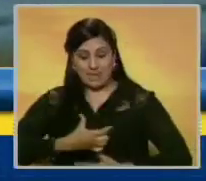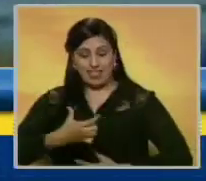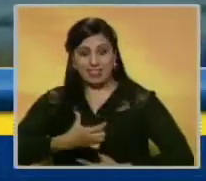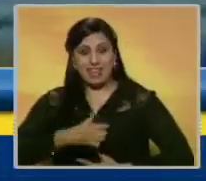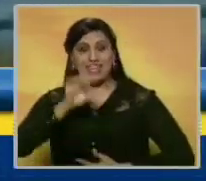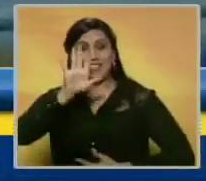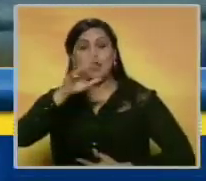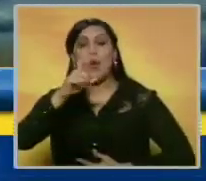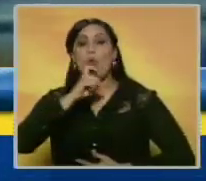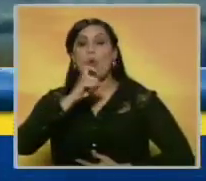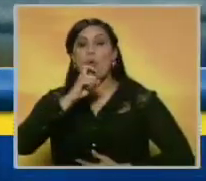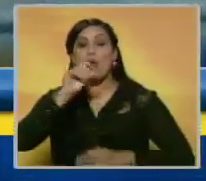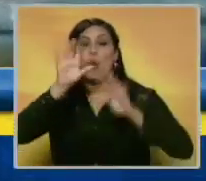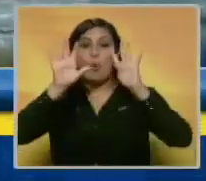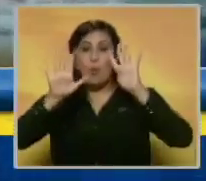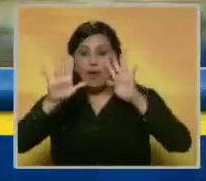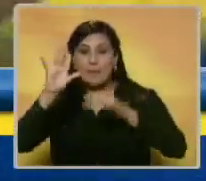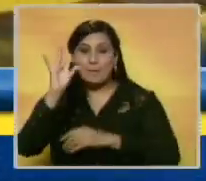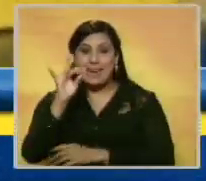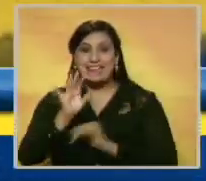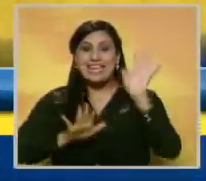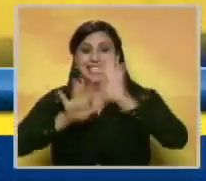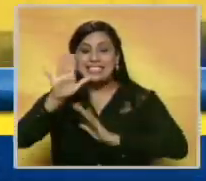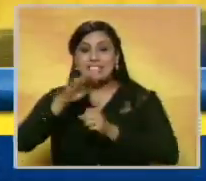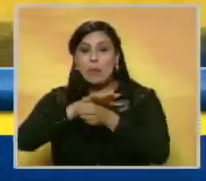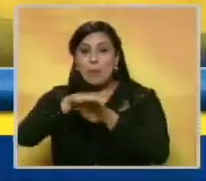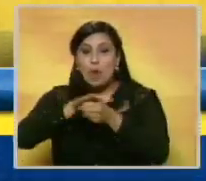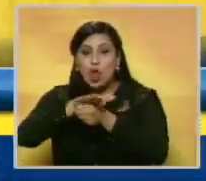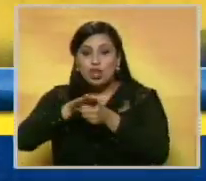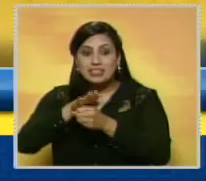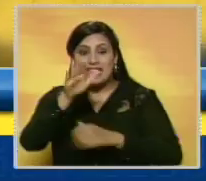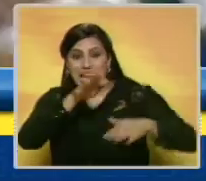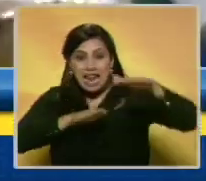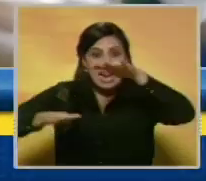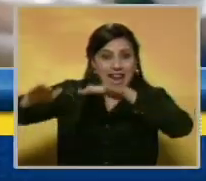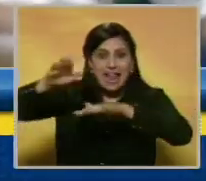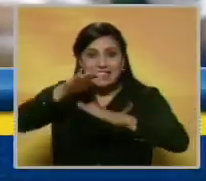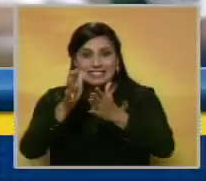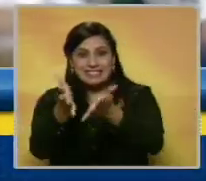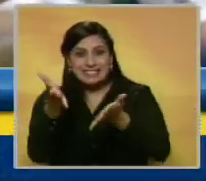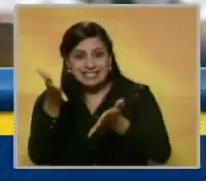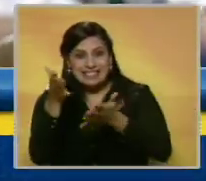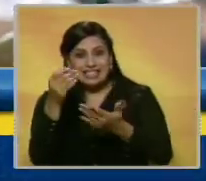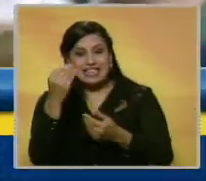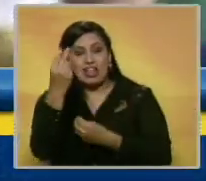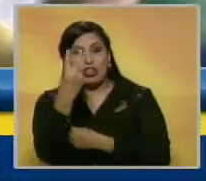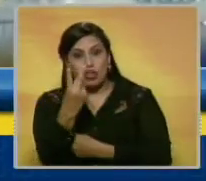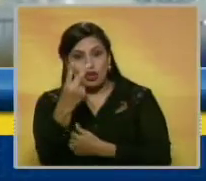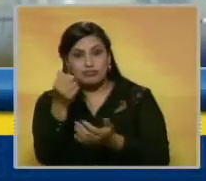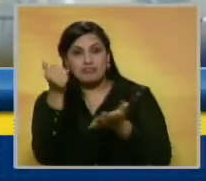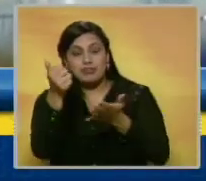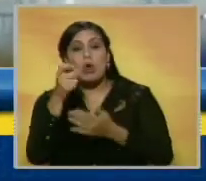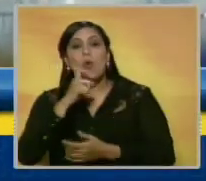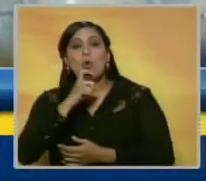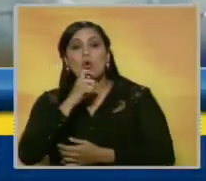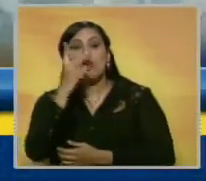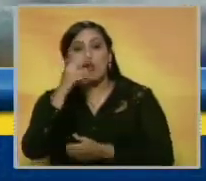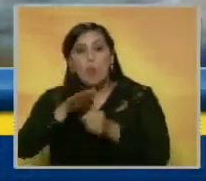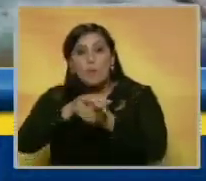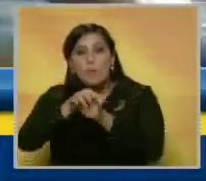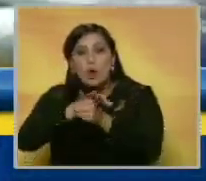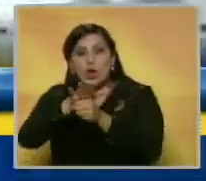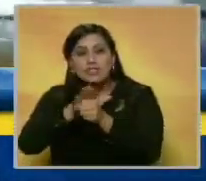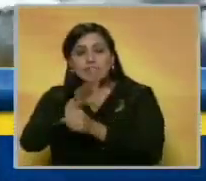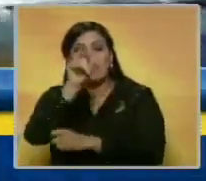cuales cinco fueron de oro, nueve de plata y quince de bronce. La natación lideró la actuación al colgarse dos preciosas de oro y dos de bronce.